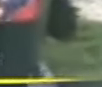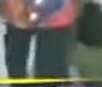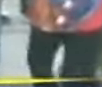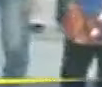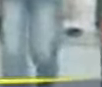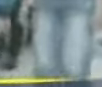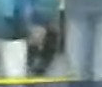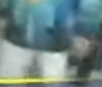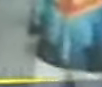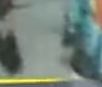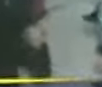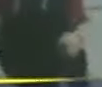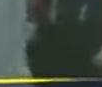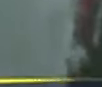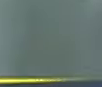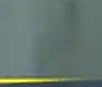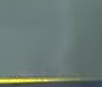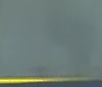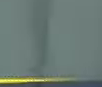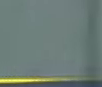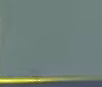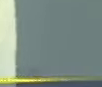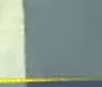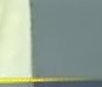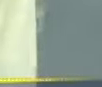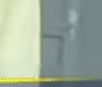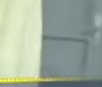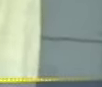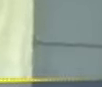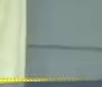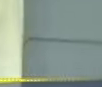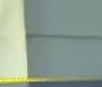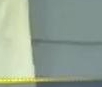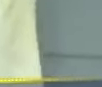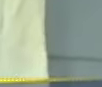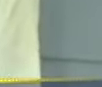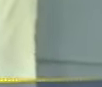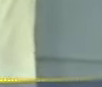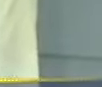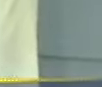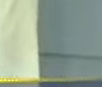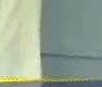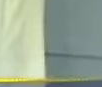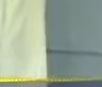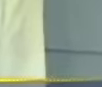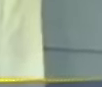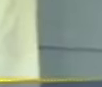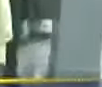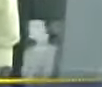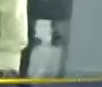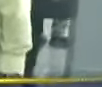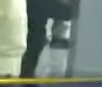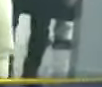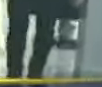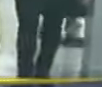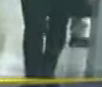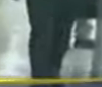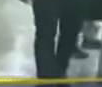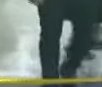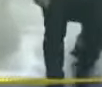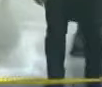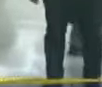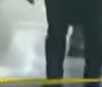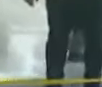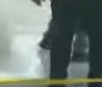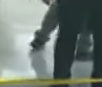de garantizar los espacios para democratizarlos y para que estén al servicio de la comunidad más temprano en su